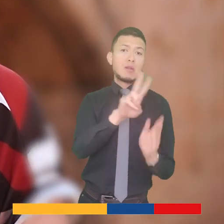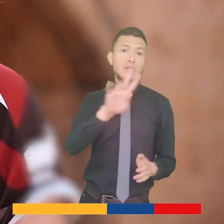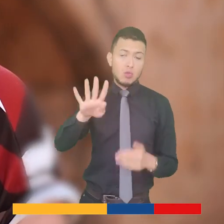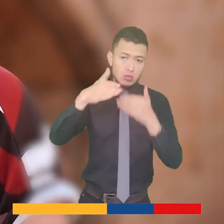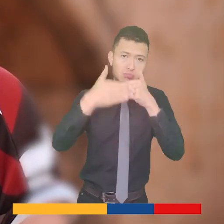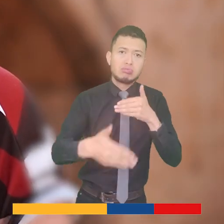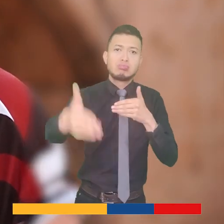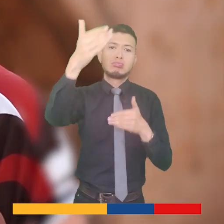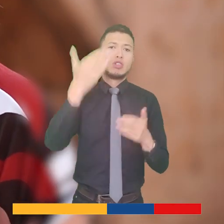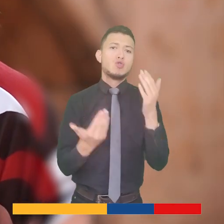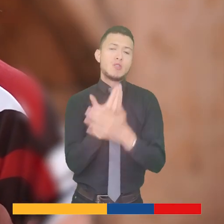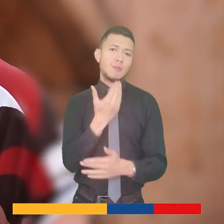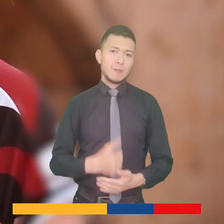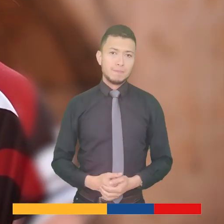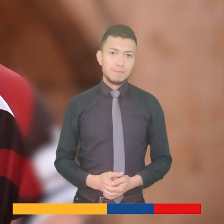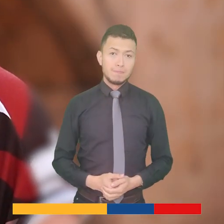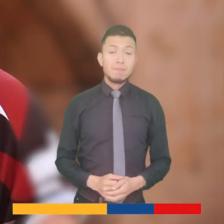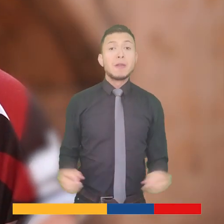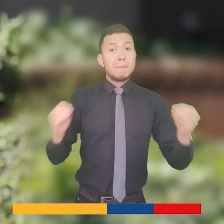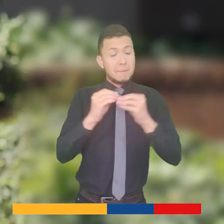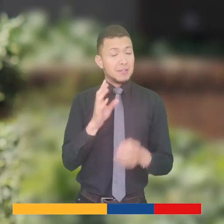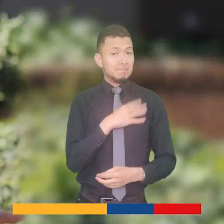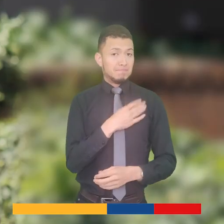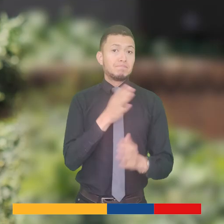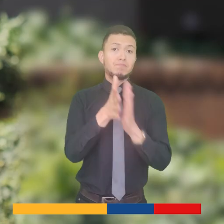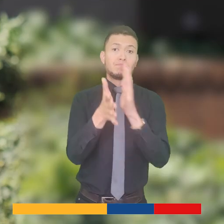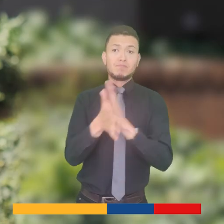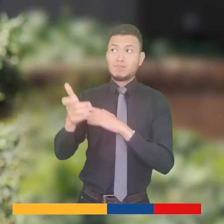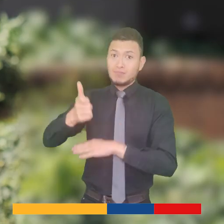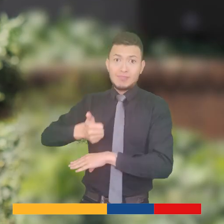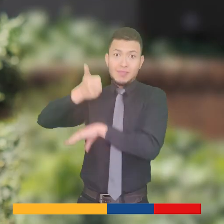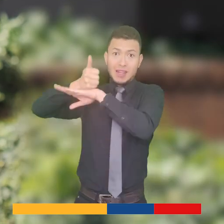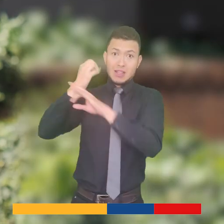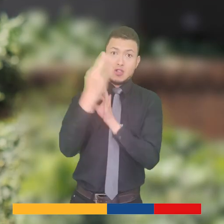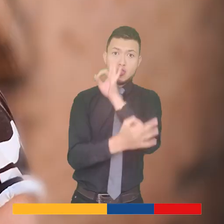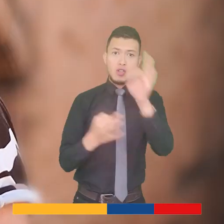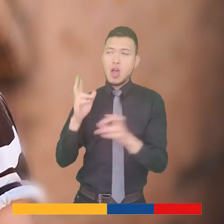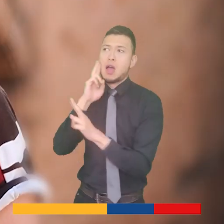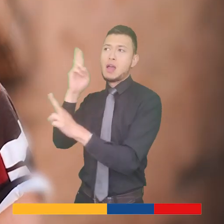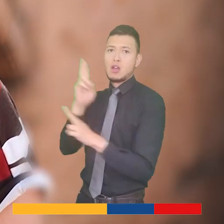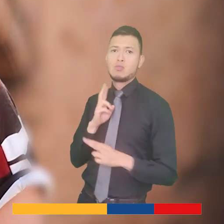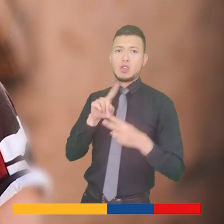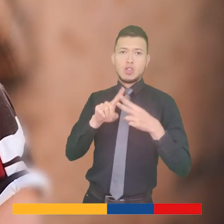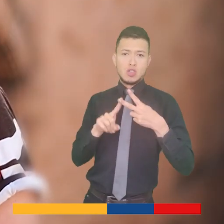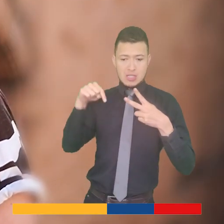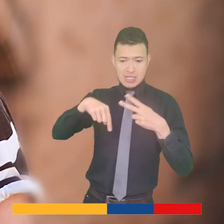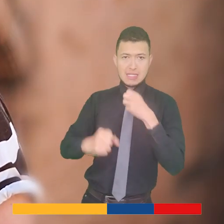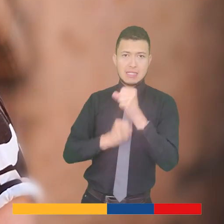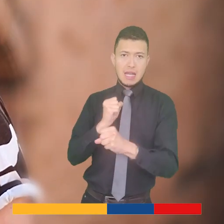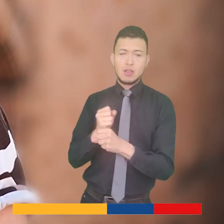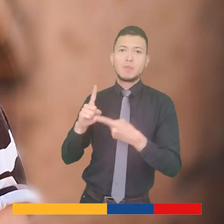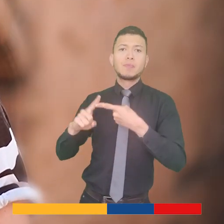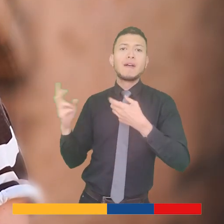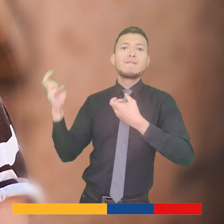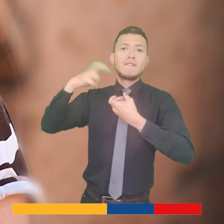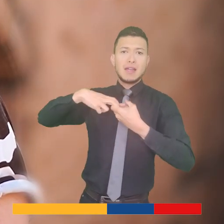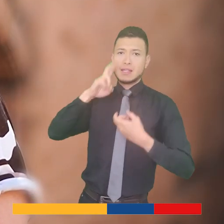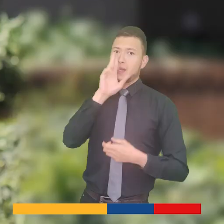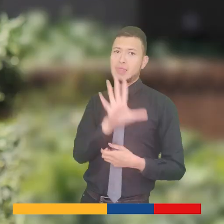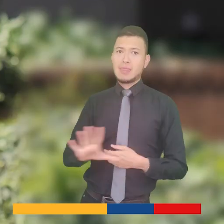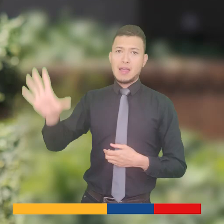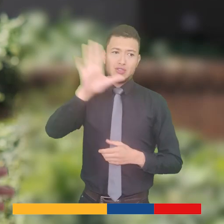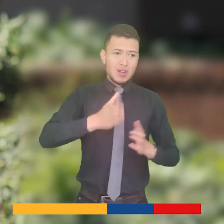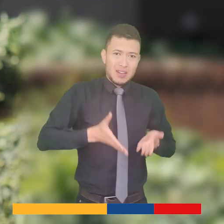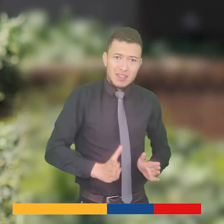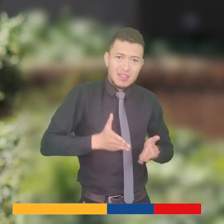dos programas nacionales a partir del año 2024. Finalmente, es muy grato compartirles que la Gerencia del Cuidado recibió dos reconocimientos este